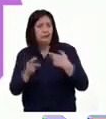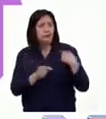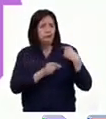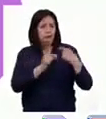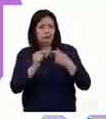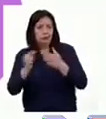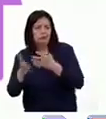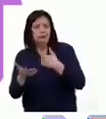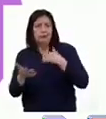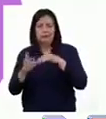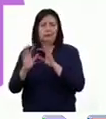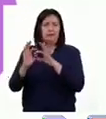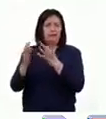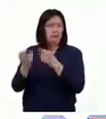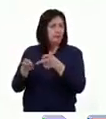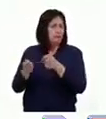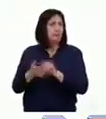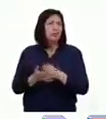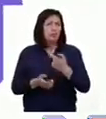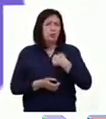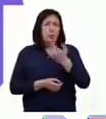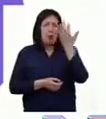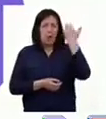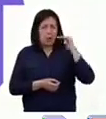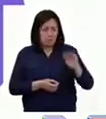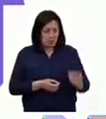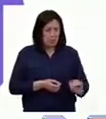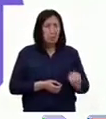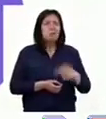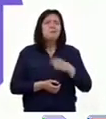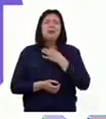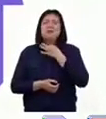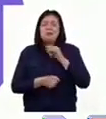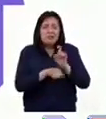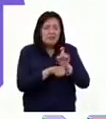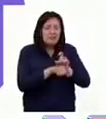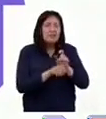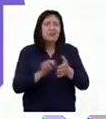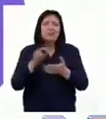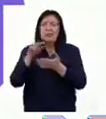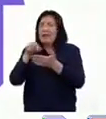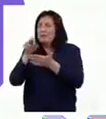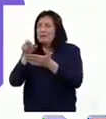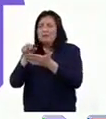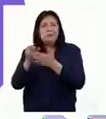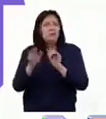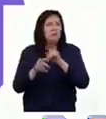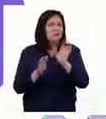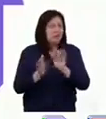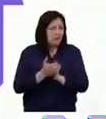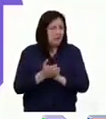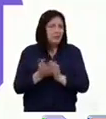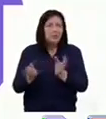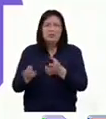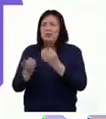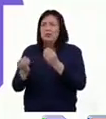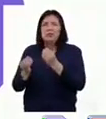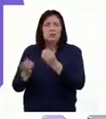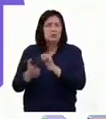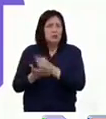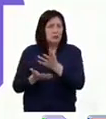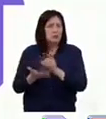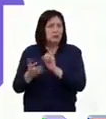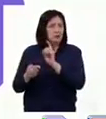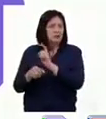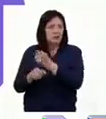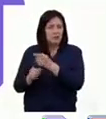generación dentro de mi familia. Desde que era pequeño, mis abuelitas me enseñaron a pintar y mi interacción me contaban historias de cómo sus abuelos también